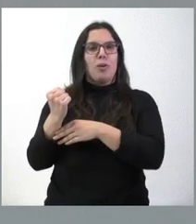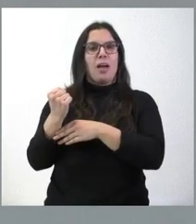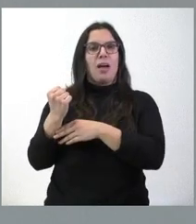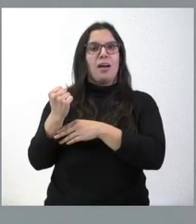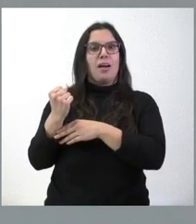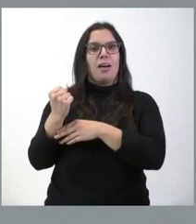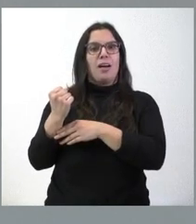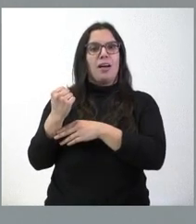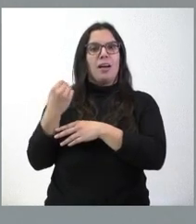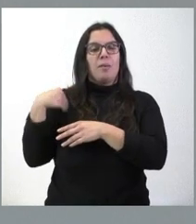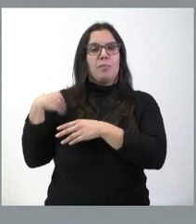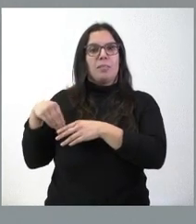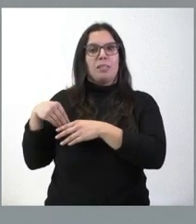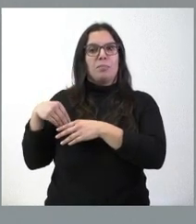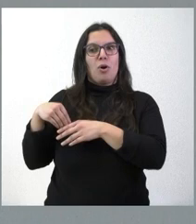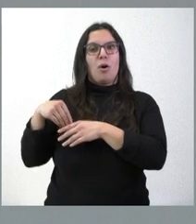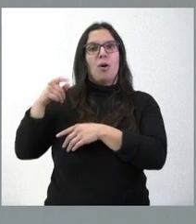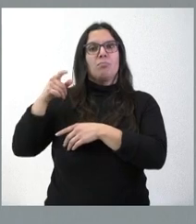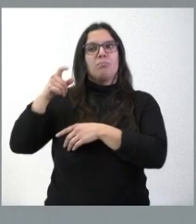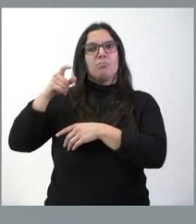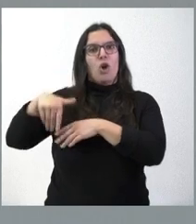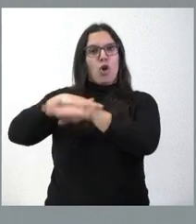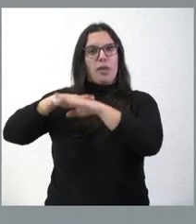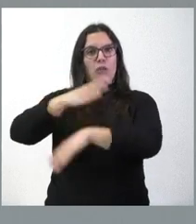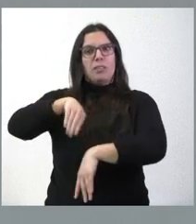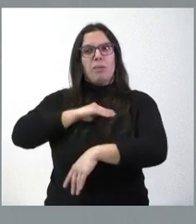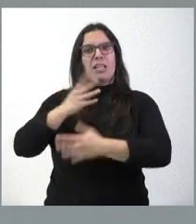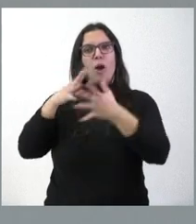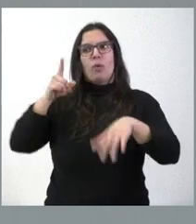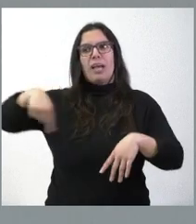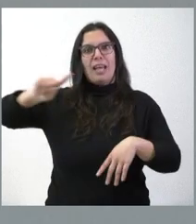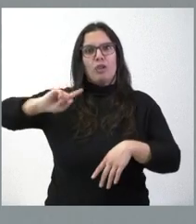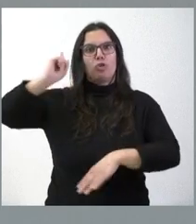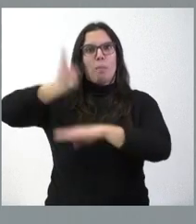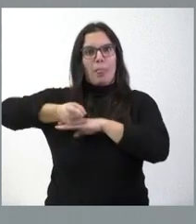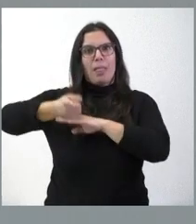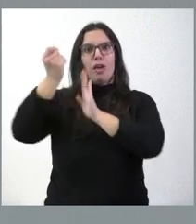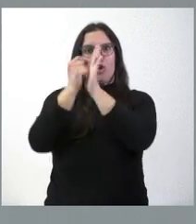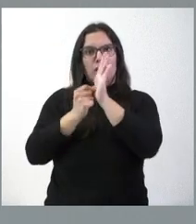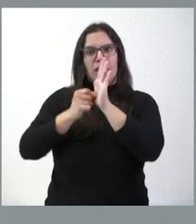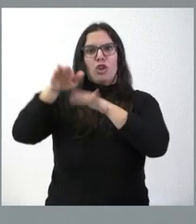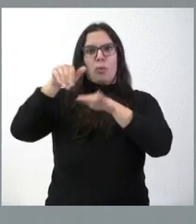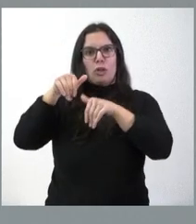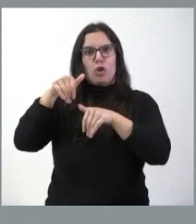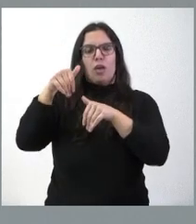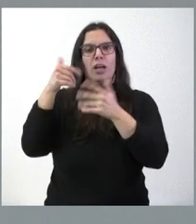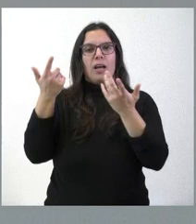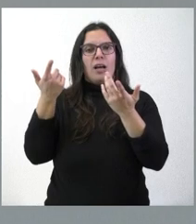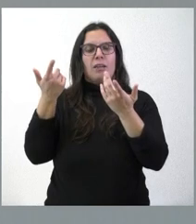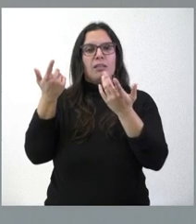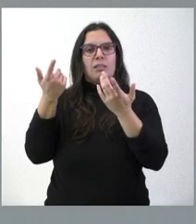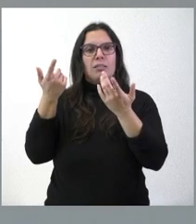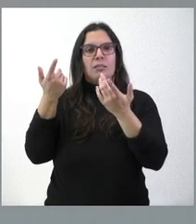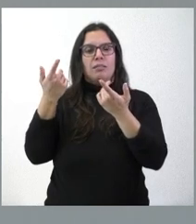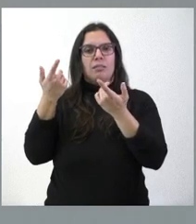señalar el ámbito de la convocatoria, señalar el contenido de la convocatoria, señalar los criterios de